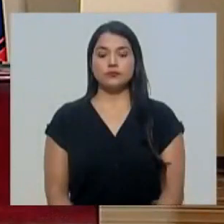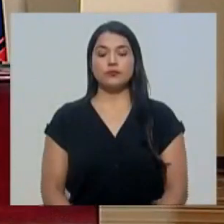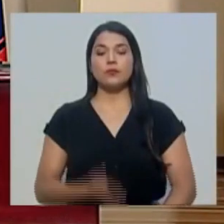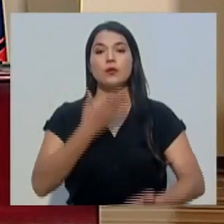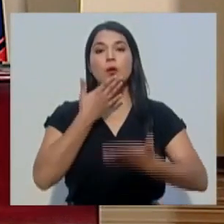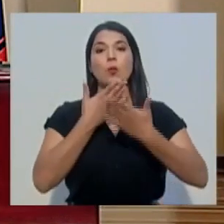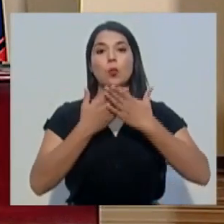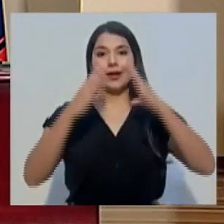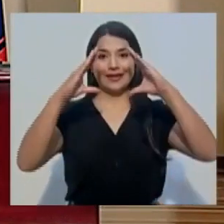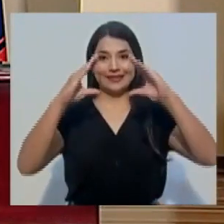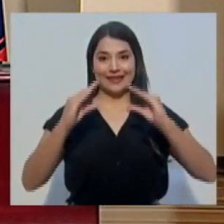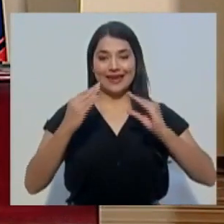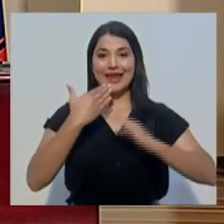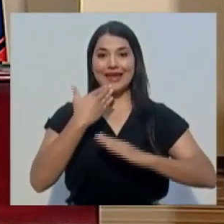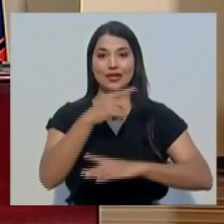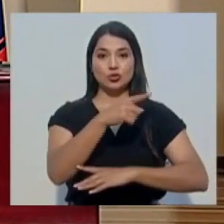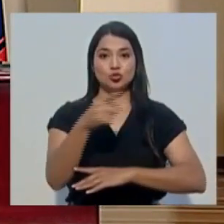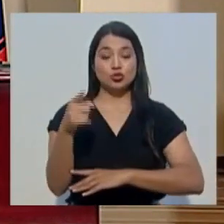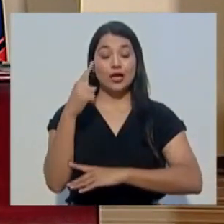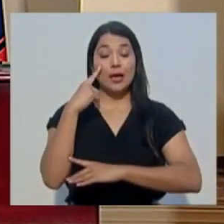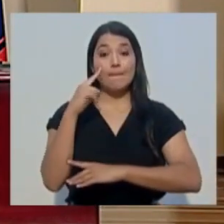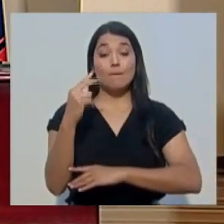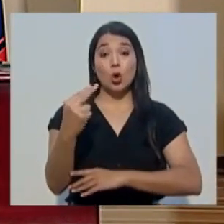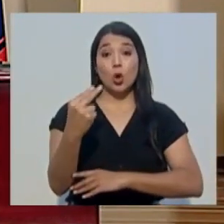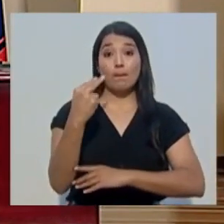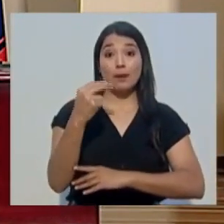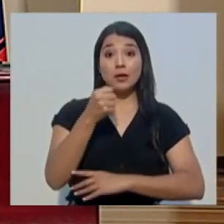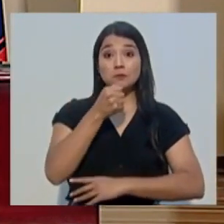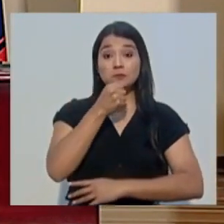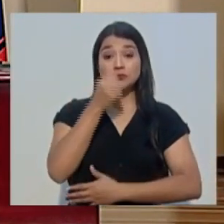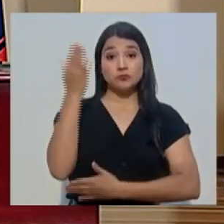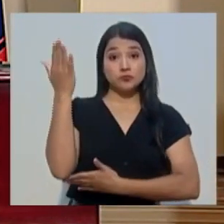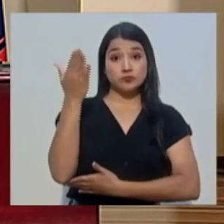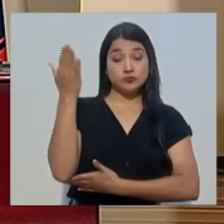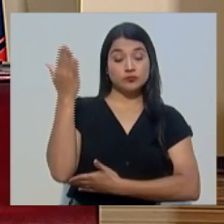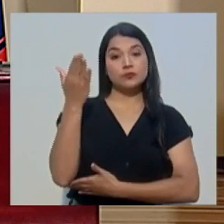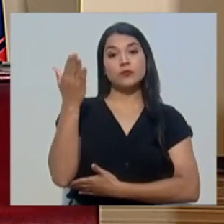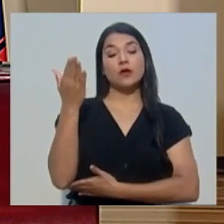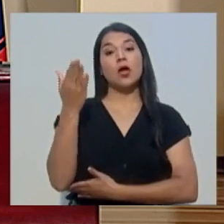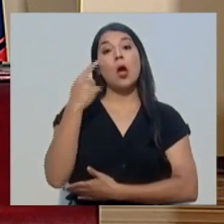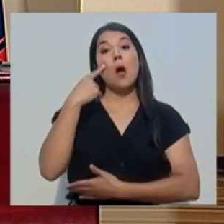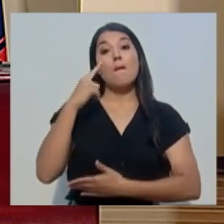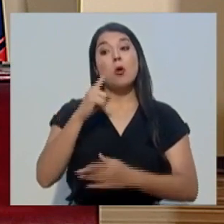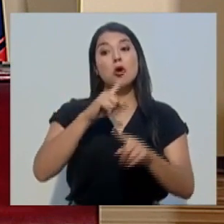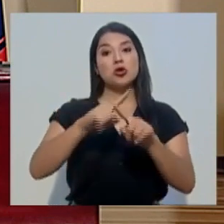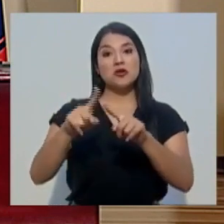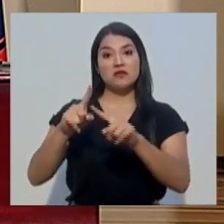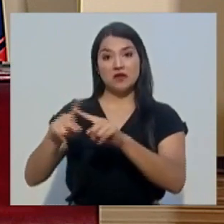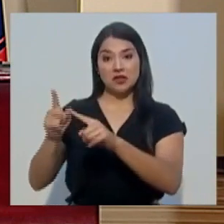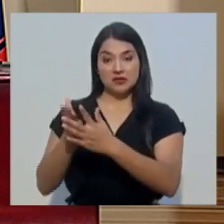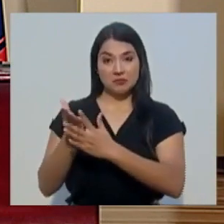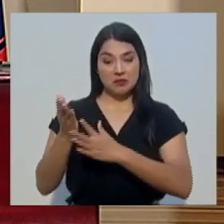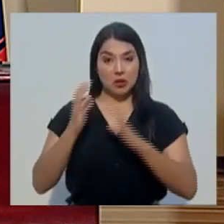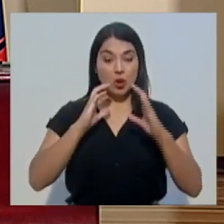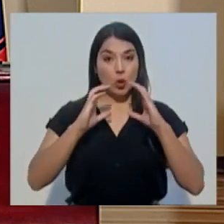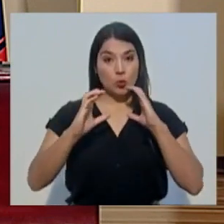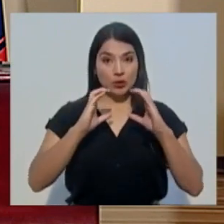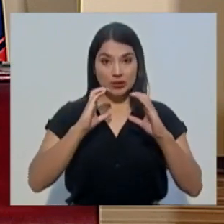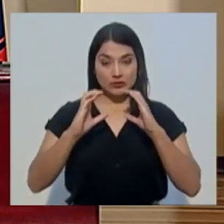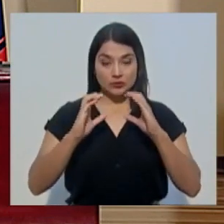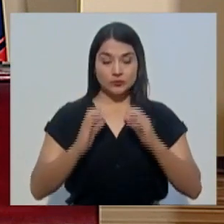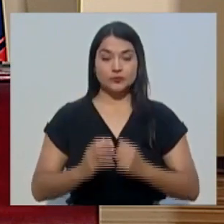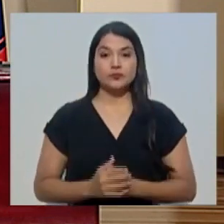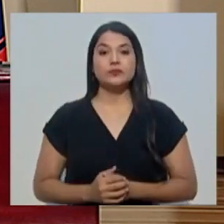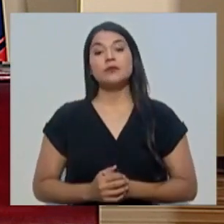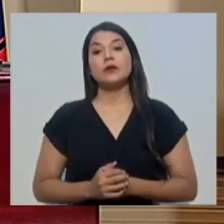Muy buenas tardes, gracias por sintonizar este enlace informativo y conferencia de prensa a través de las distintas plataformas de los medios